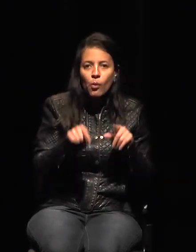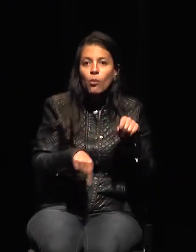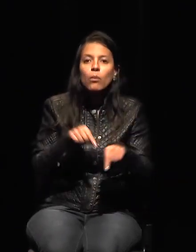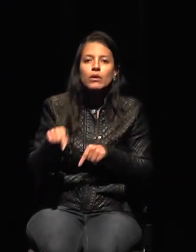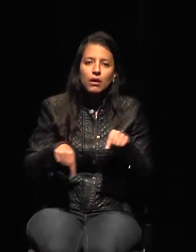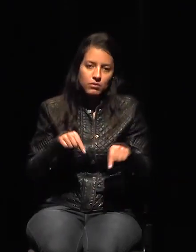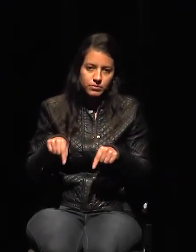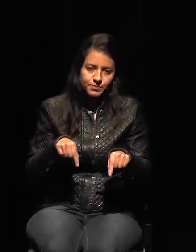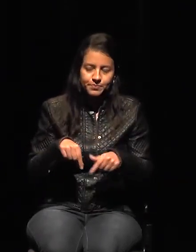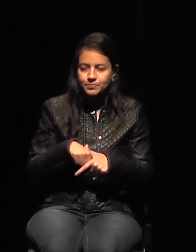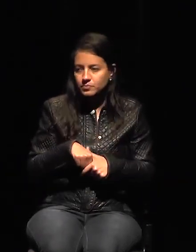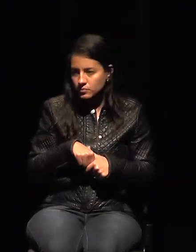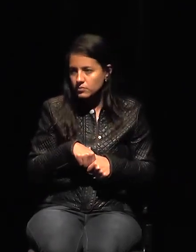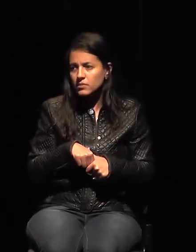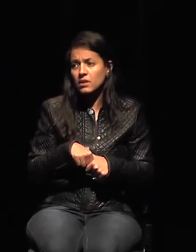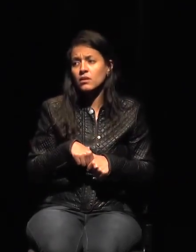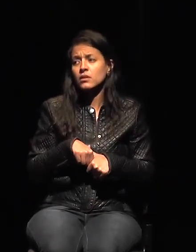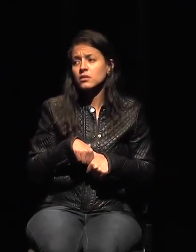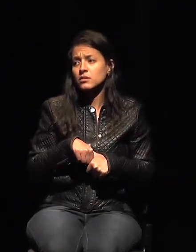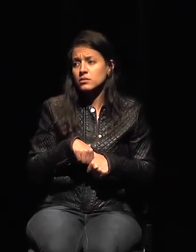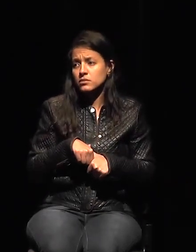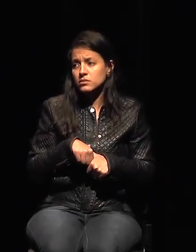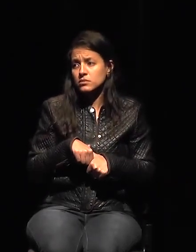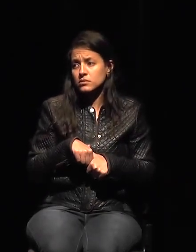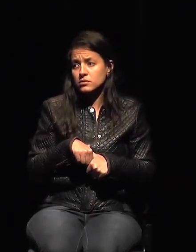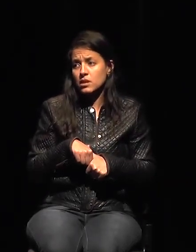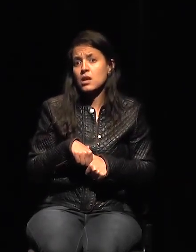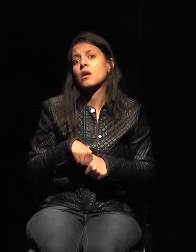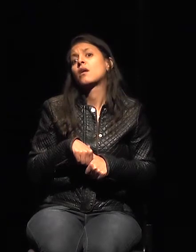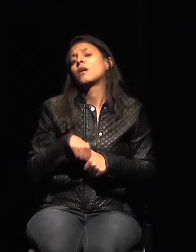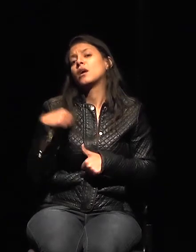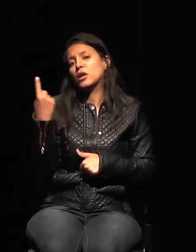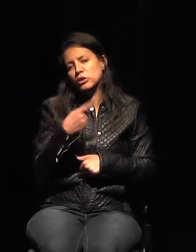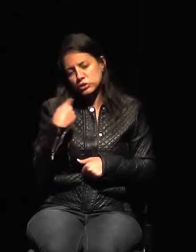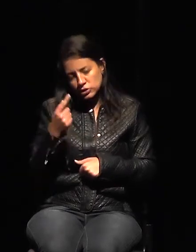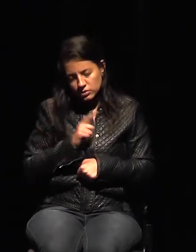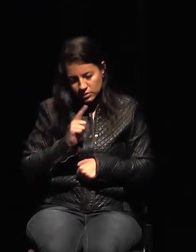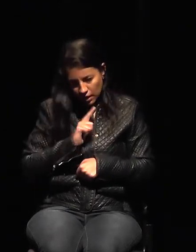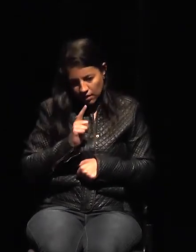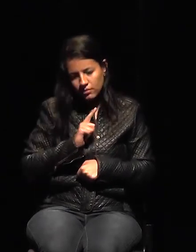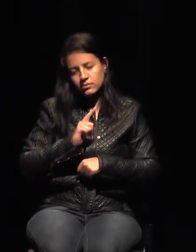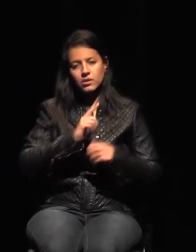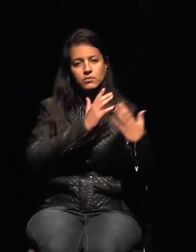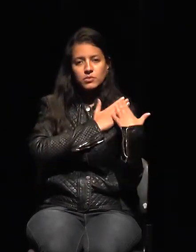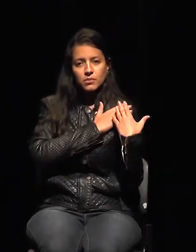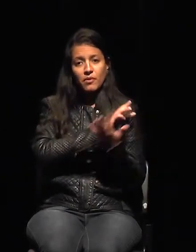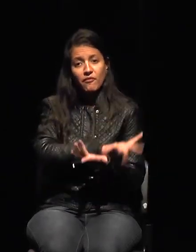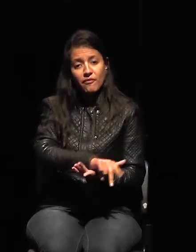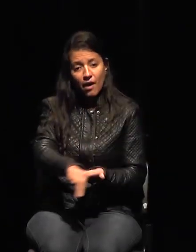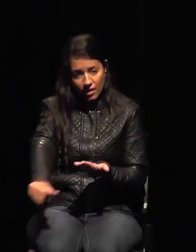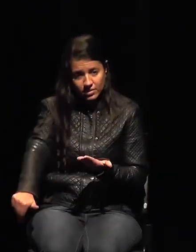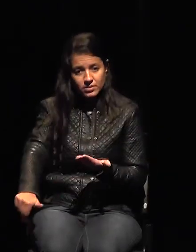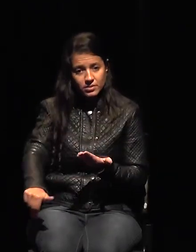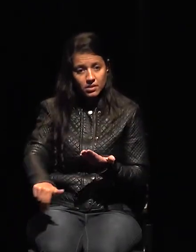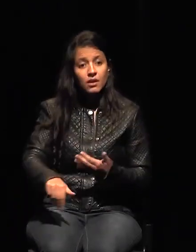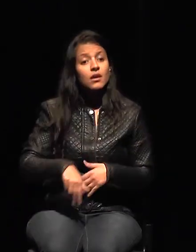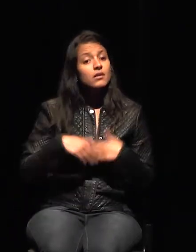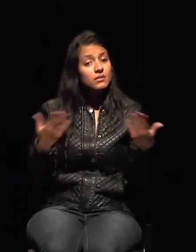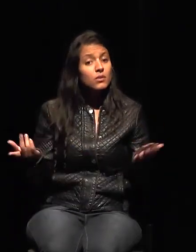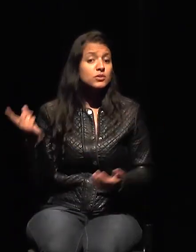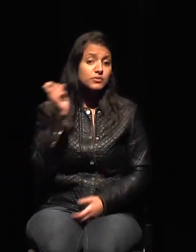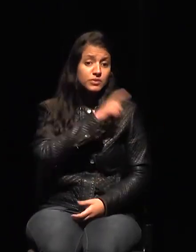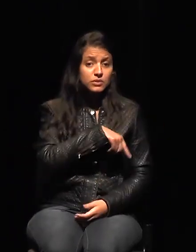grandes. Además de esas atribuciones, tenemos muchos otros trabajos en ese contacto, pues eso es más interesante.